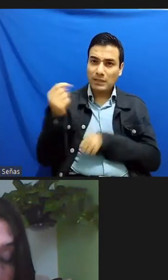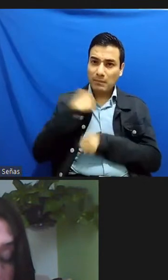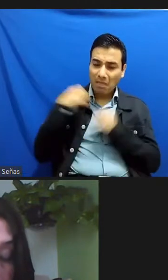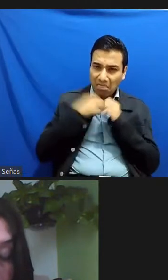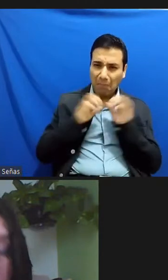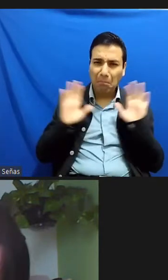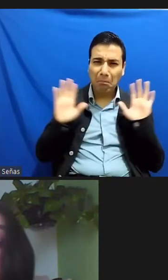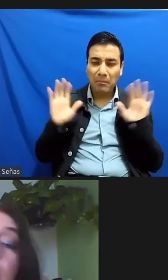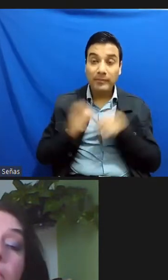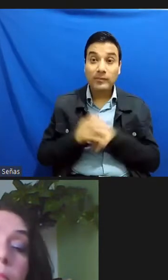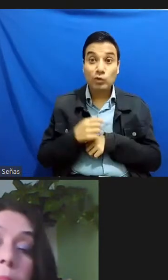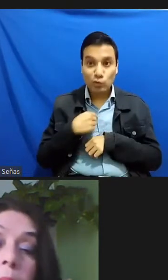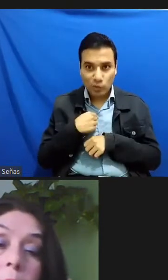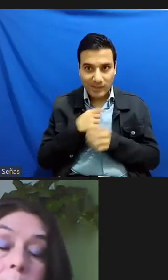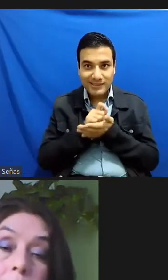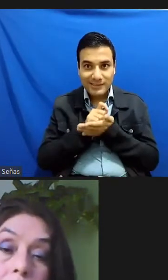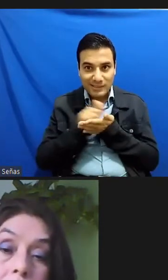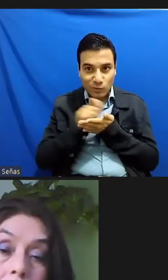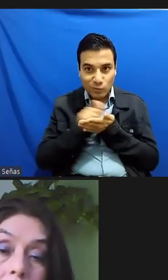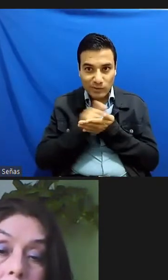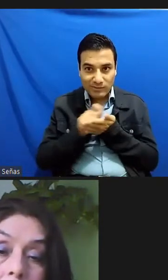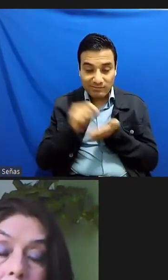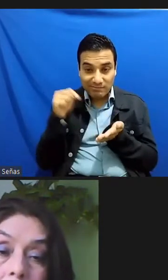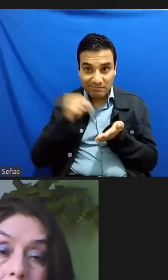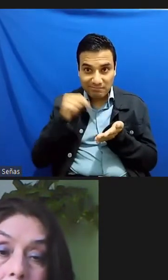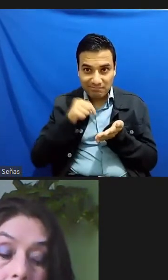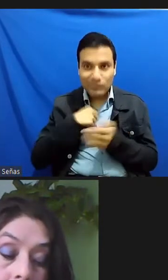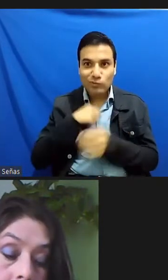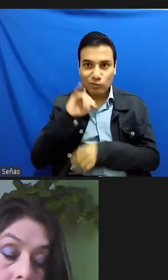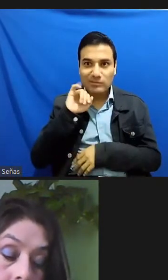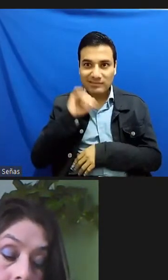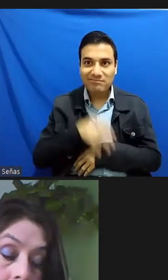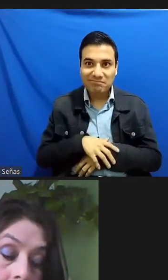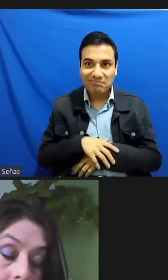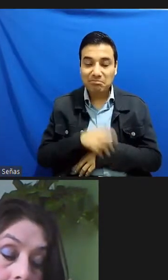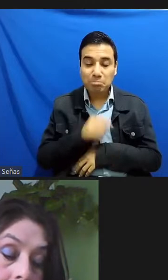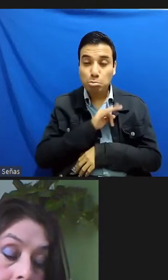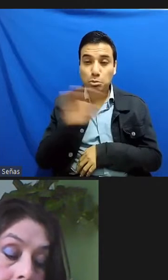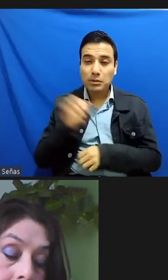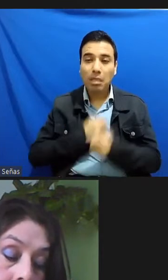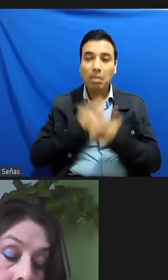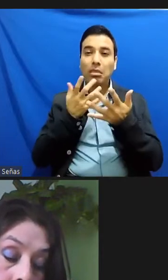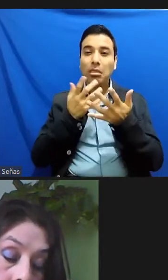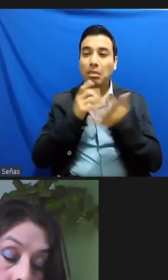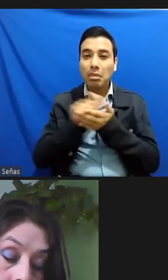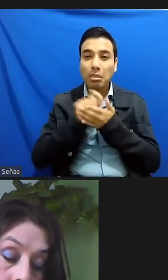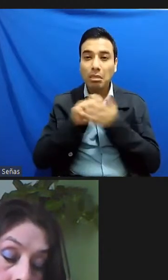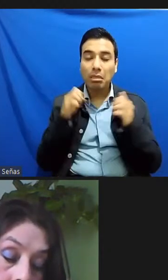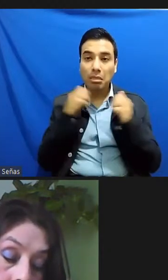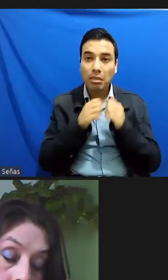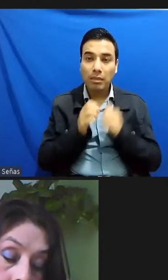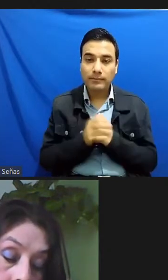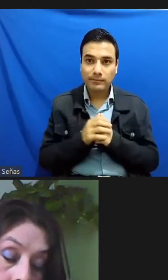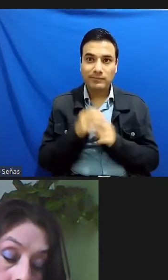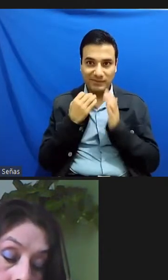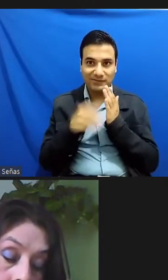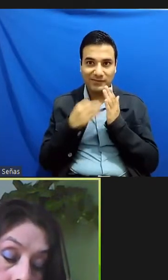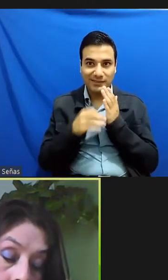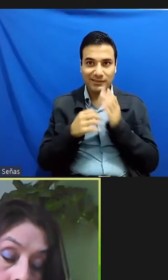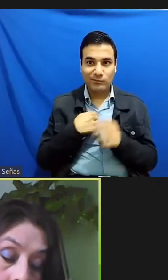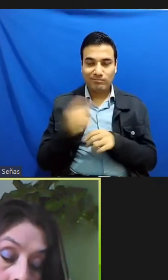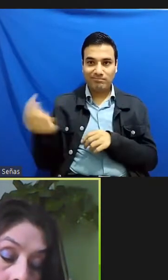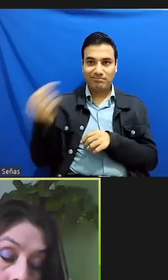escritura que de alguna manera puede ser que surja porque para entender eso yo tendría que someterme a un psicoanálisis